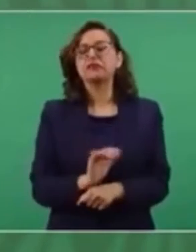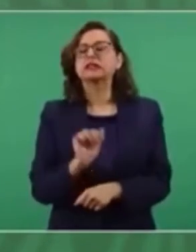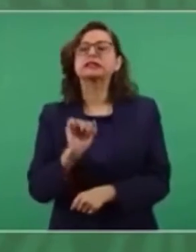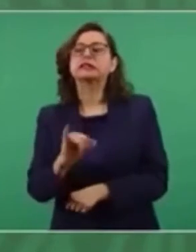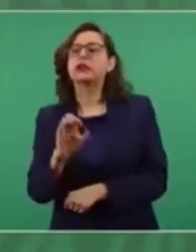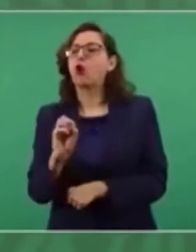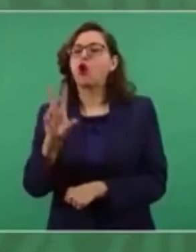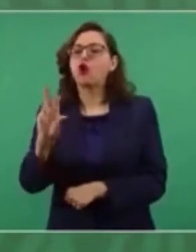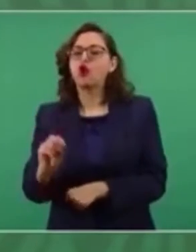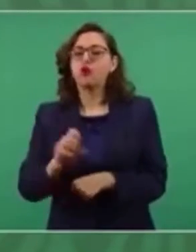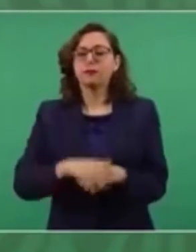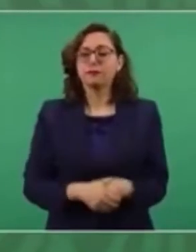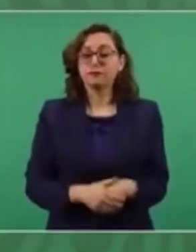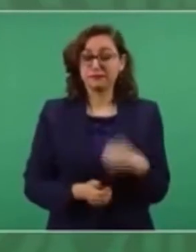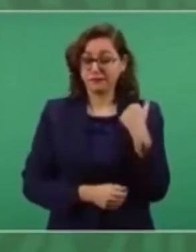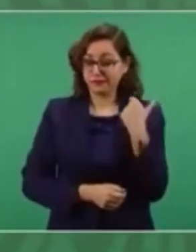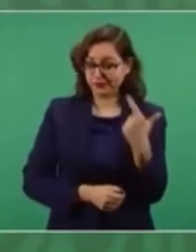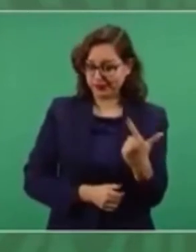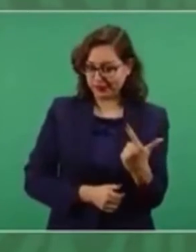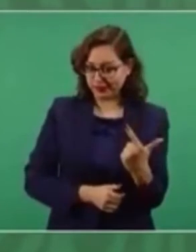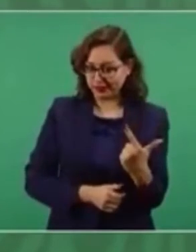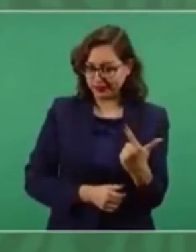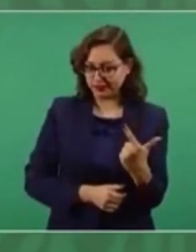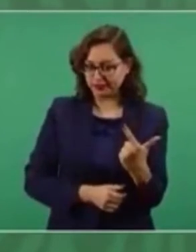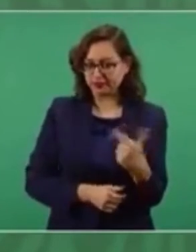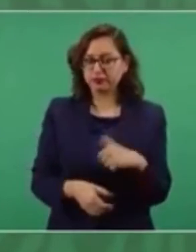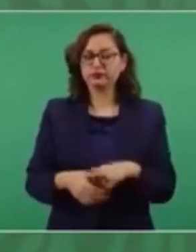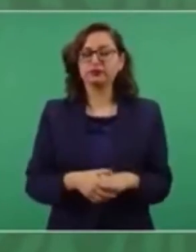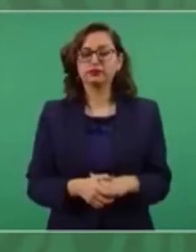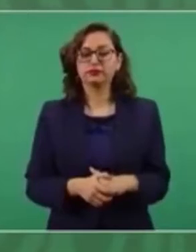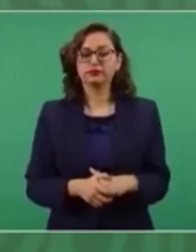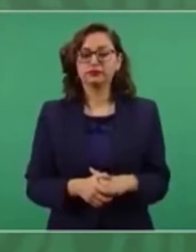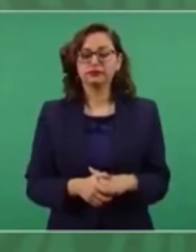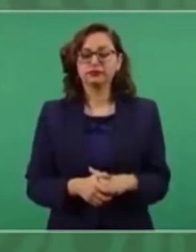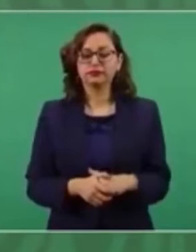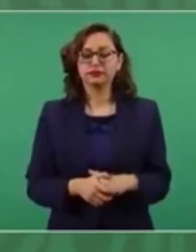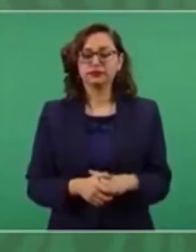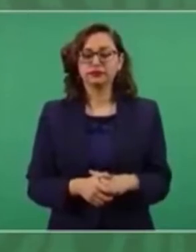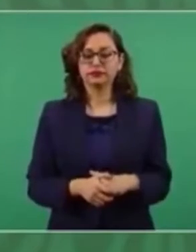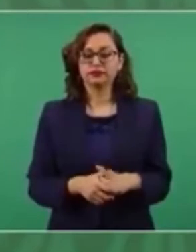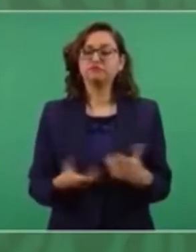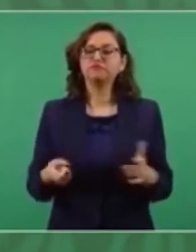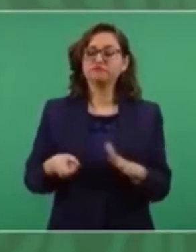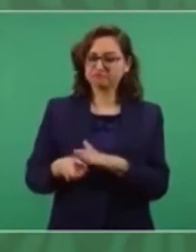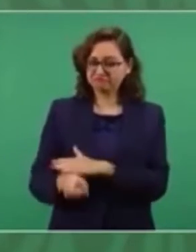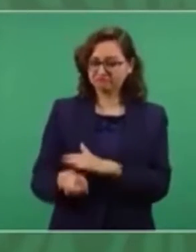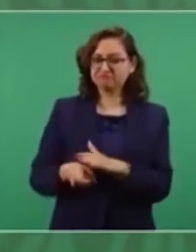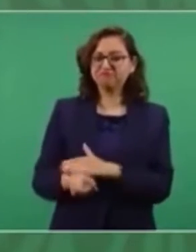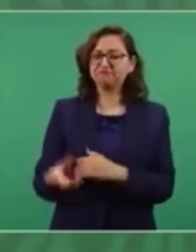de cuánto fue el moche,